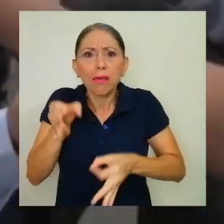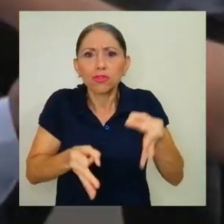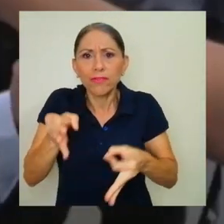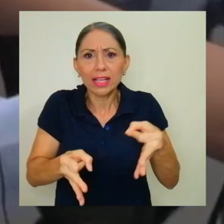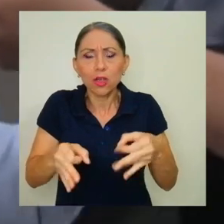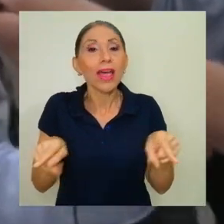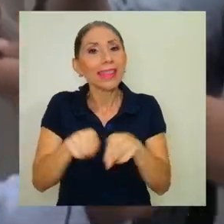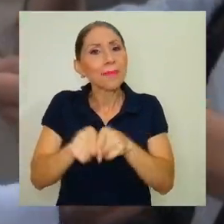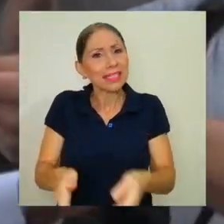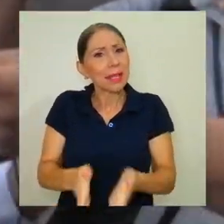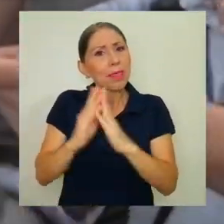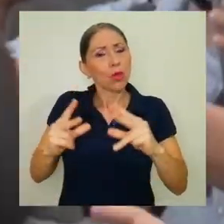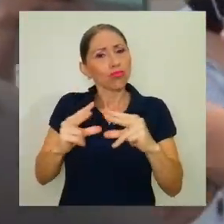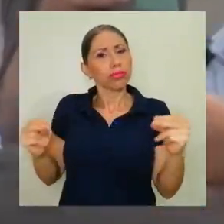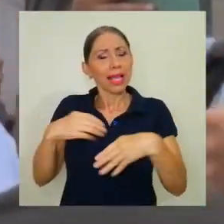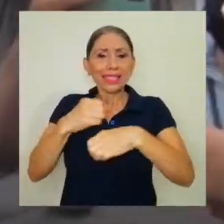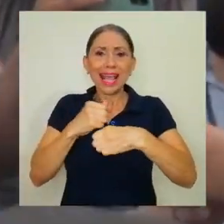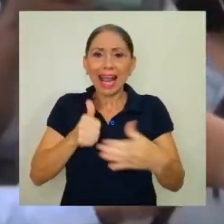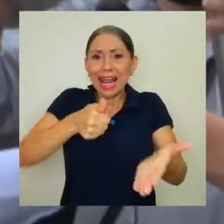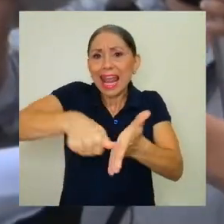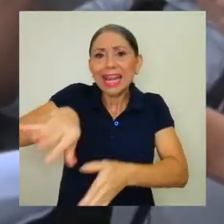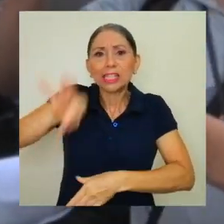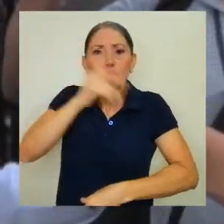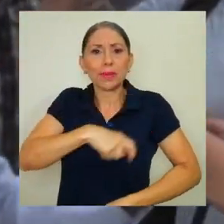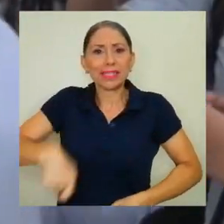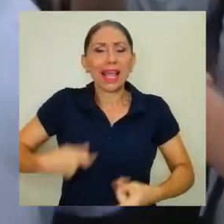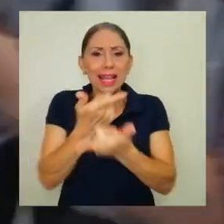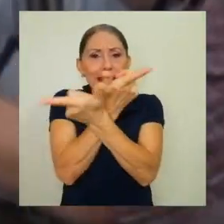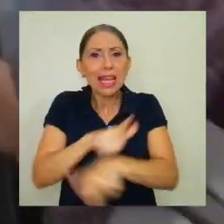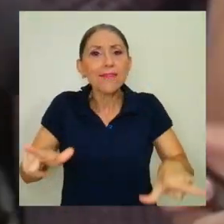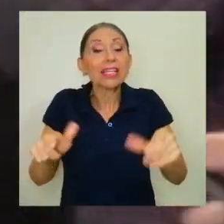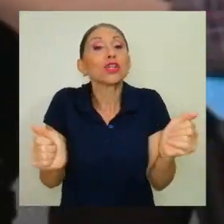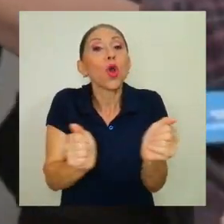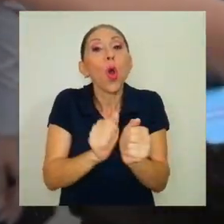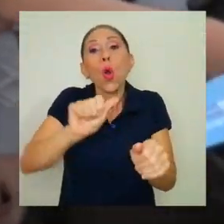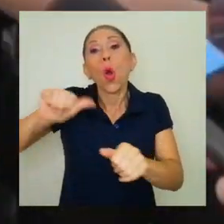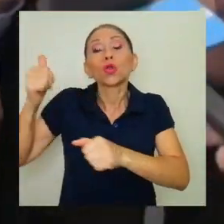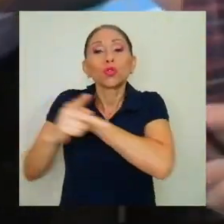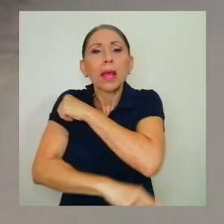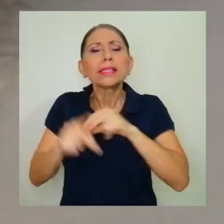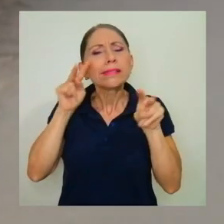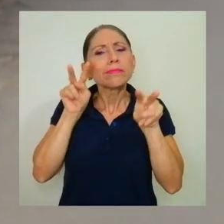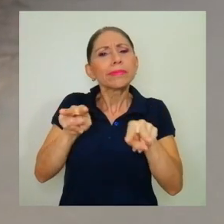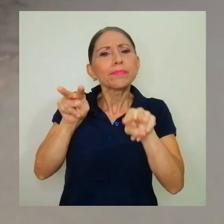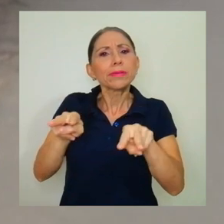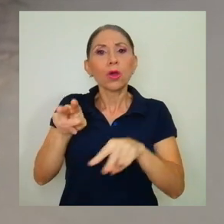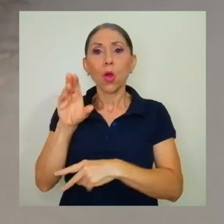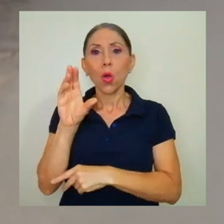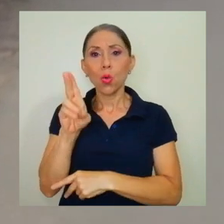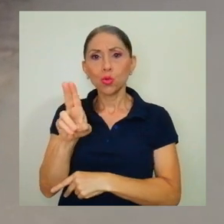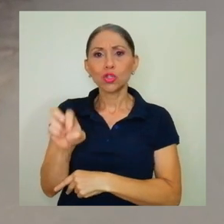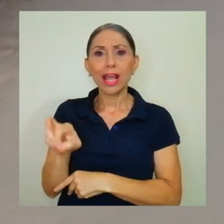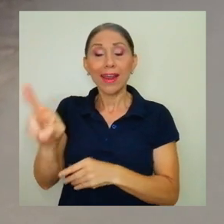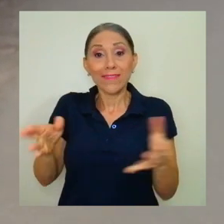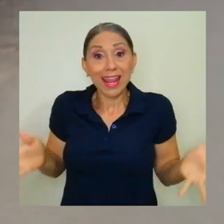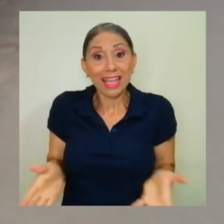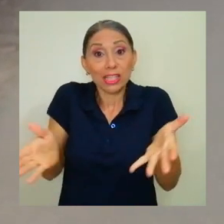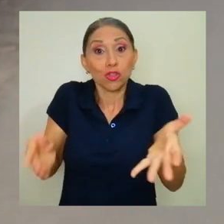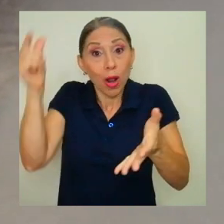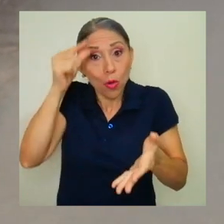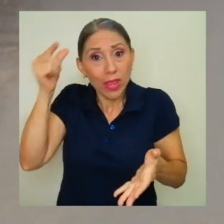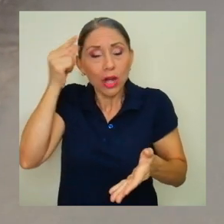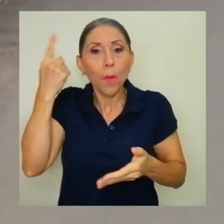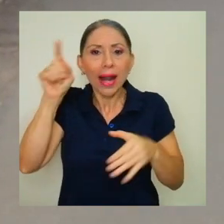pidió que en este país se realicen elecciones presidenciales libres bajo la observación internacional. La UCR instó al gobierno de la República a